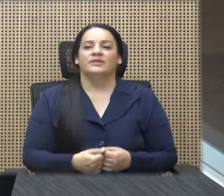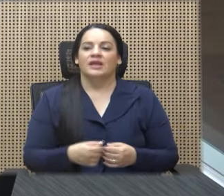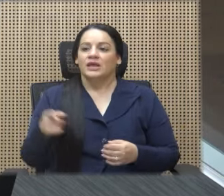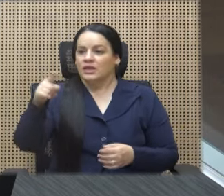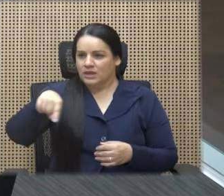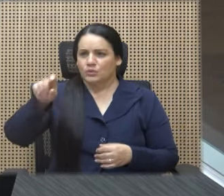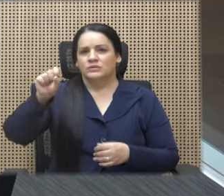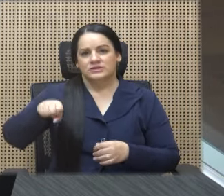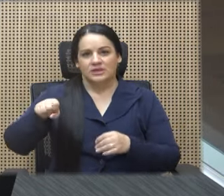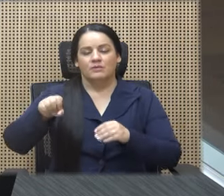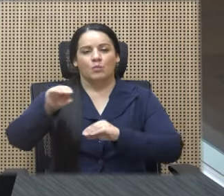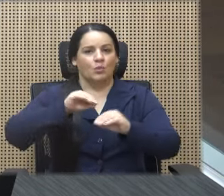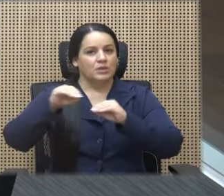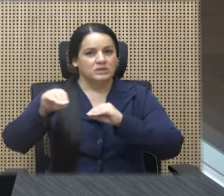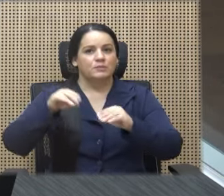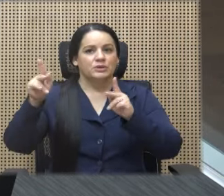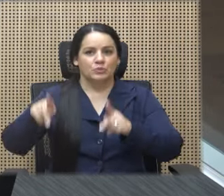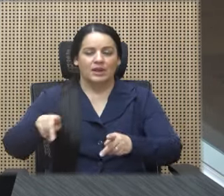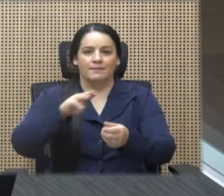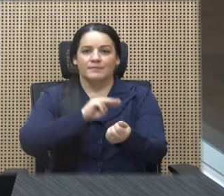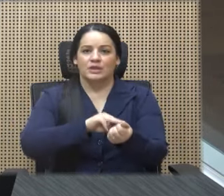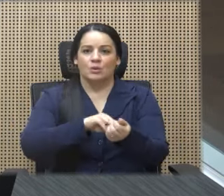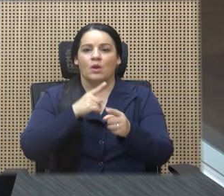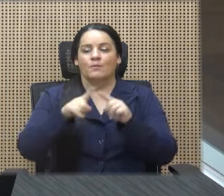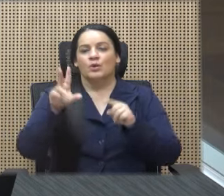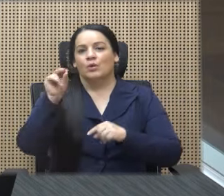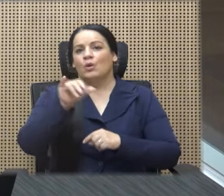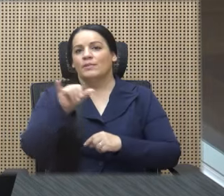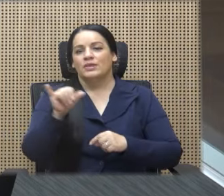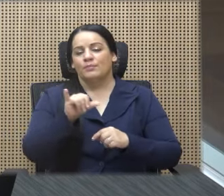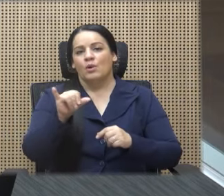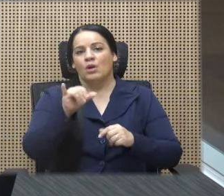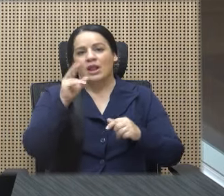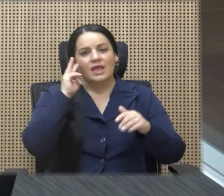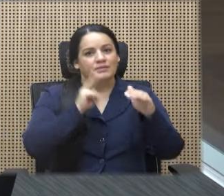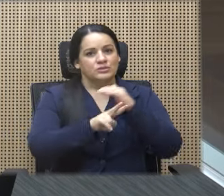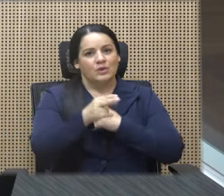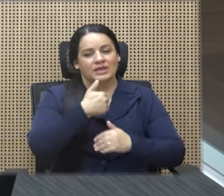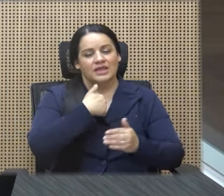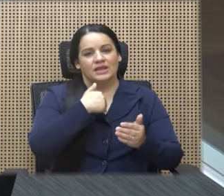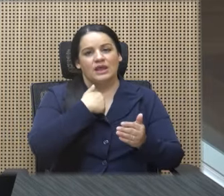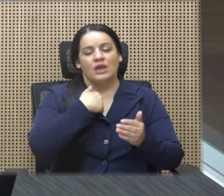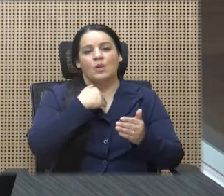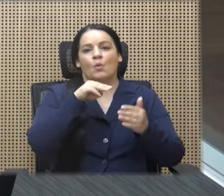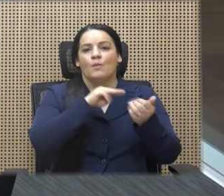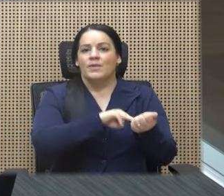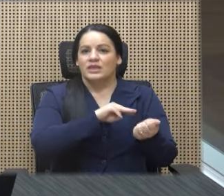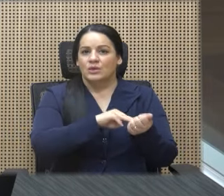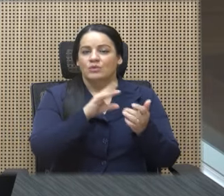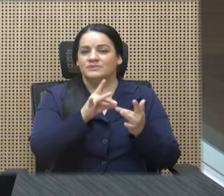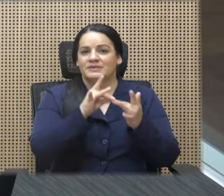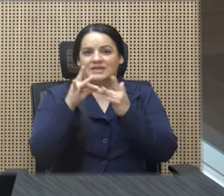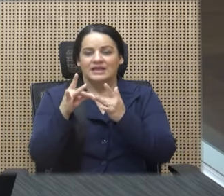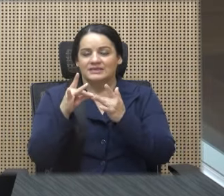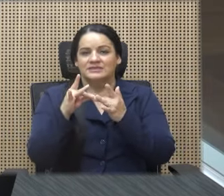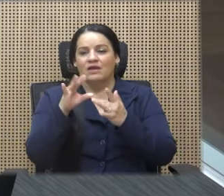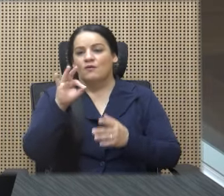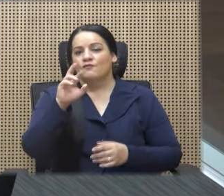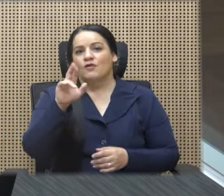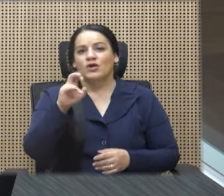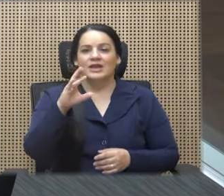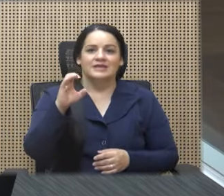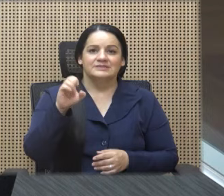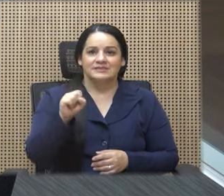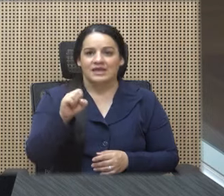movilizaron personal médico pero no es lo mismo la visión que tiene un médico especialista forense verdad o residente que es un médico general especializándose